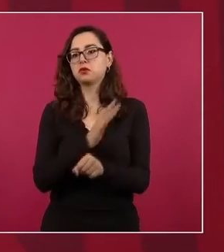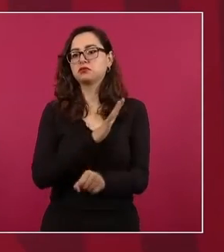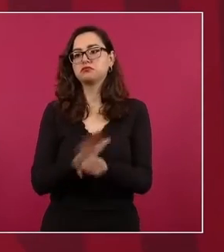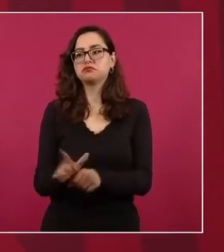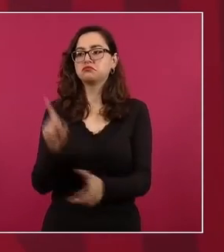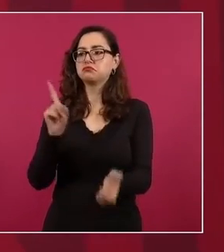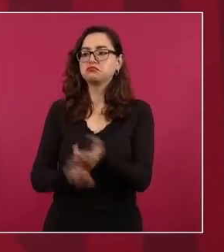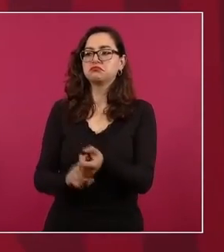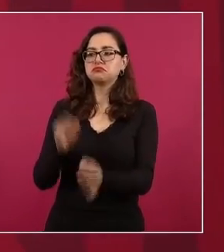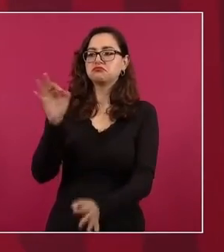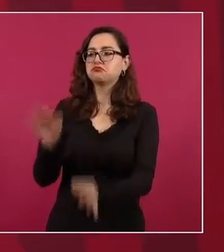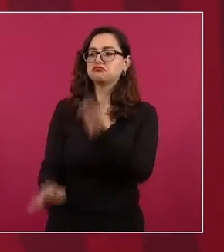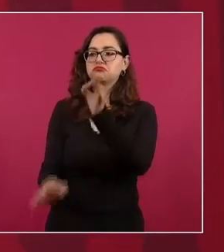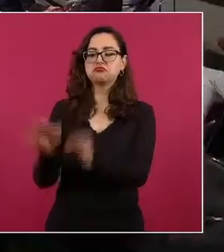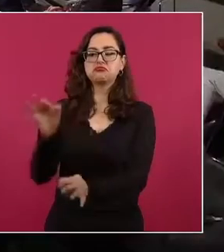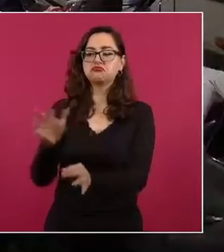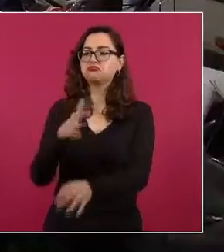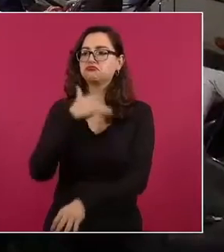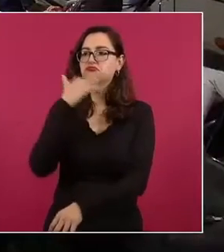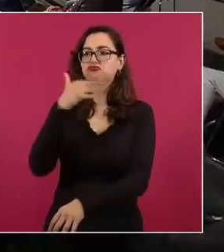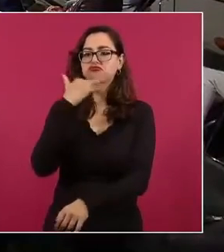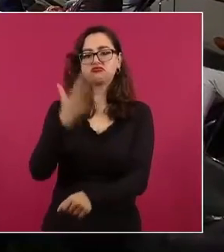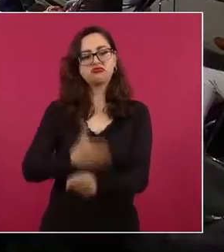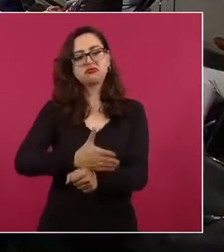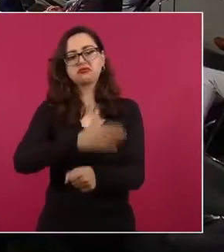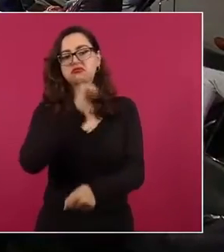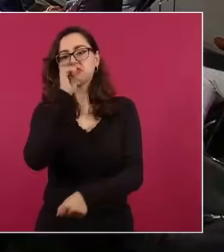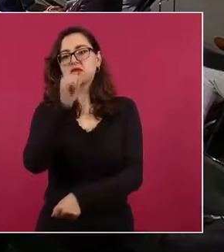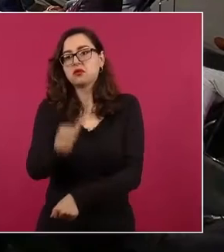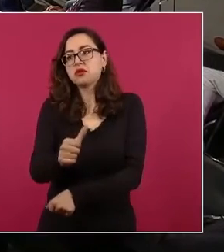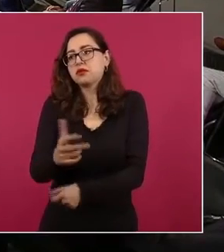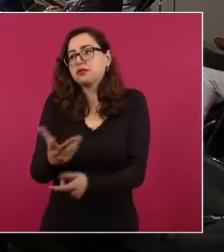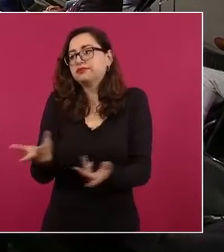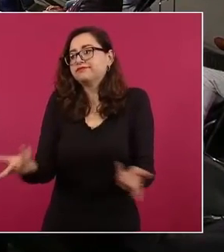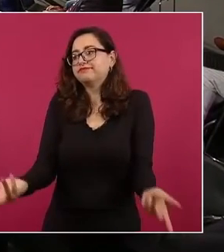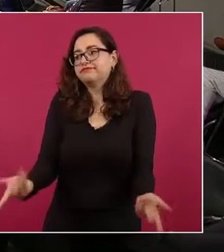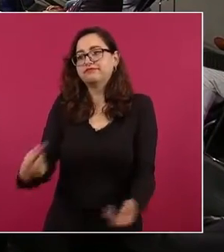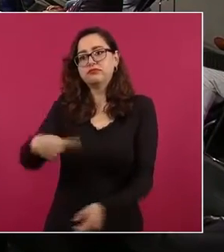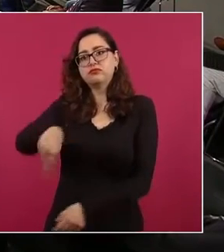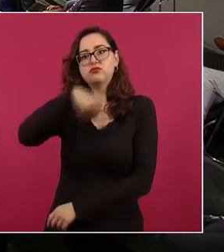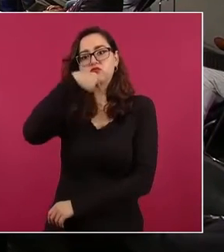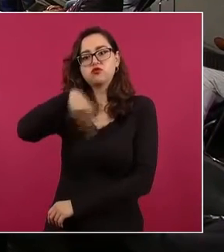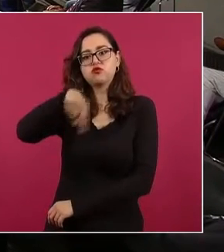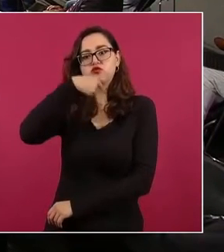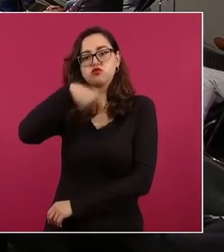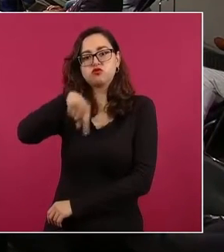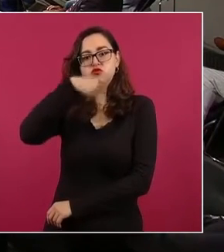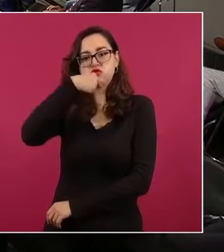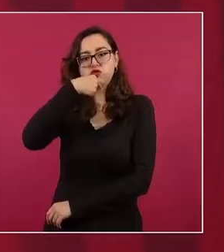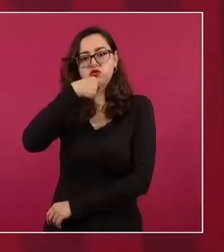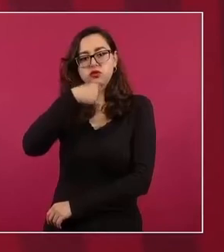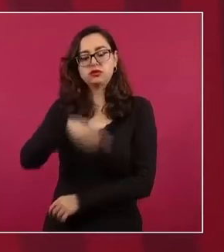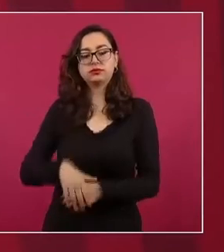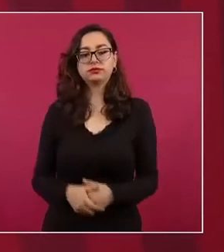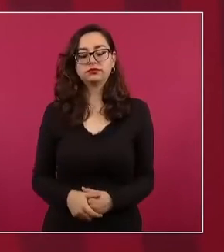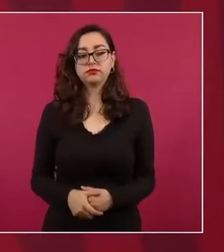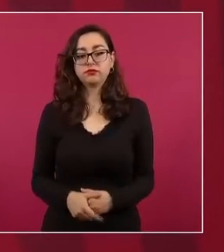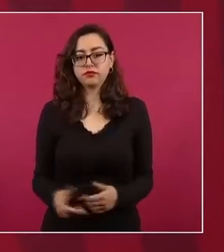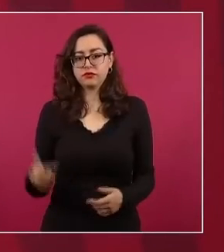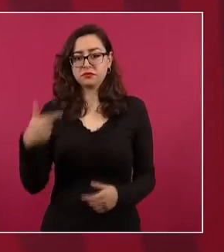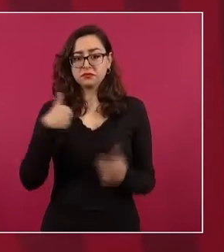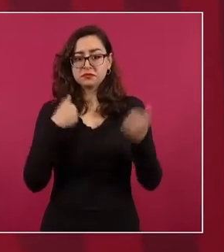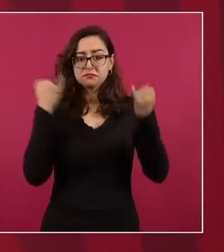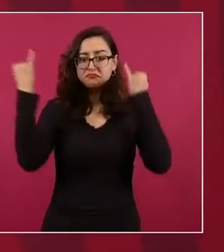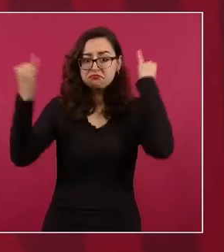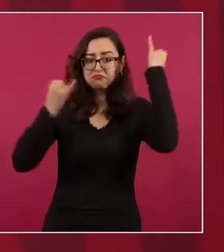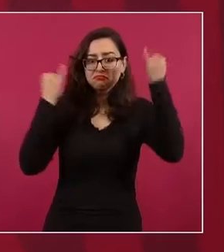y eso afecta mucho. Y no estoy inventando nada,